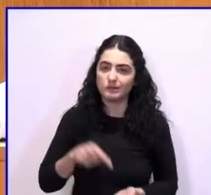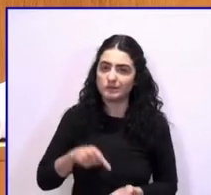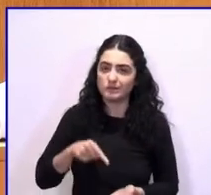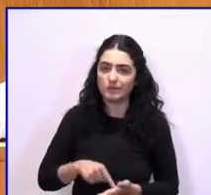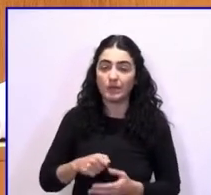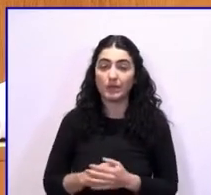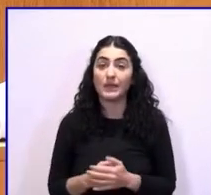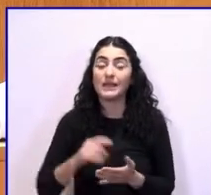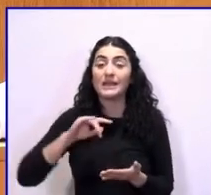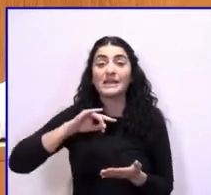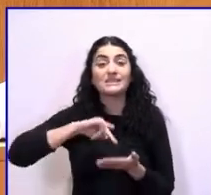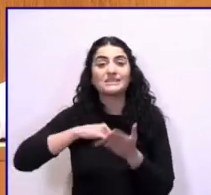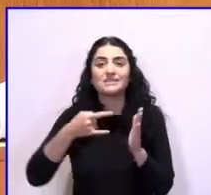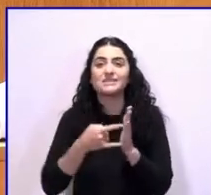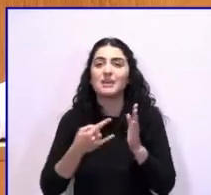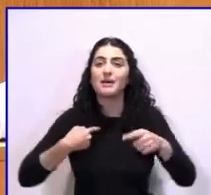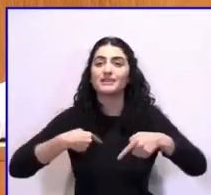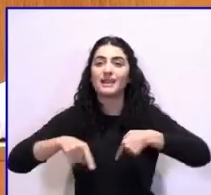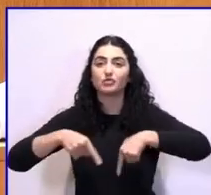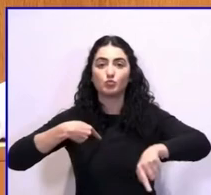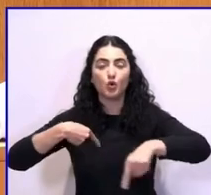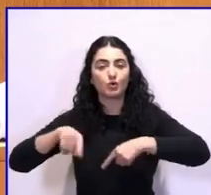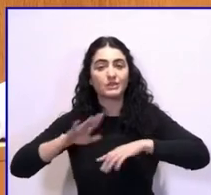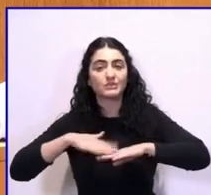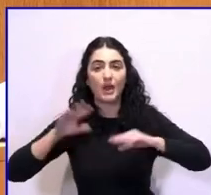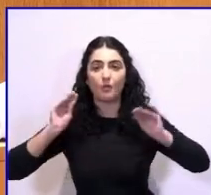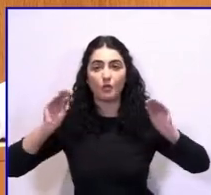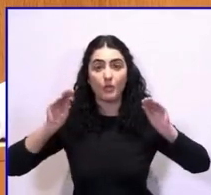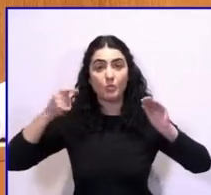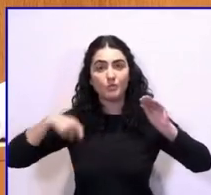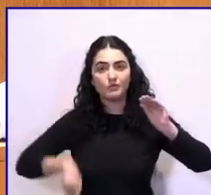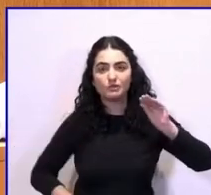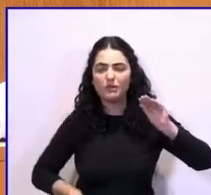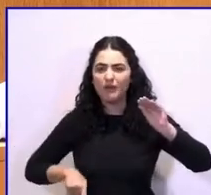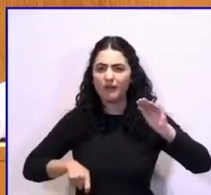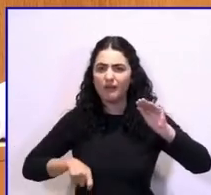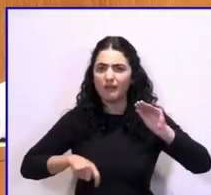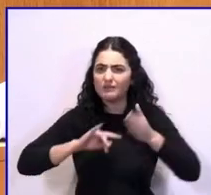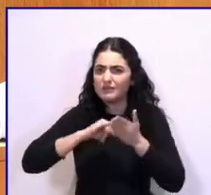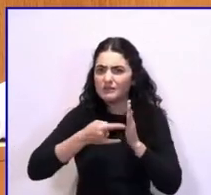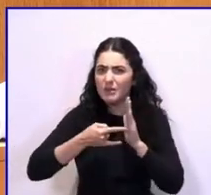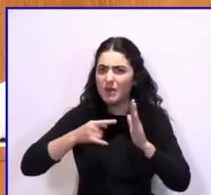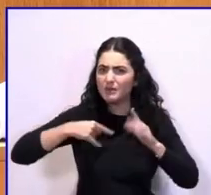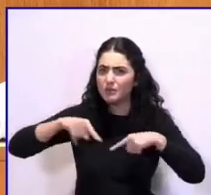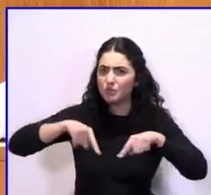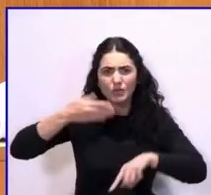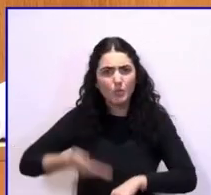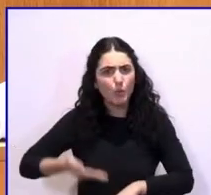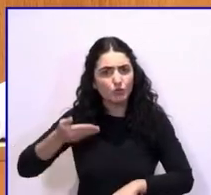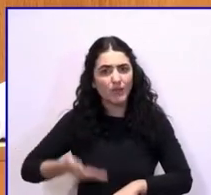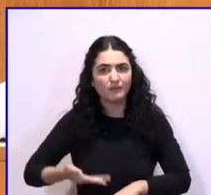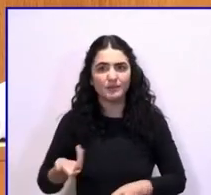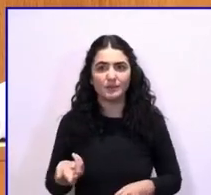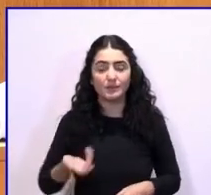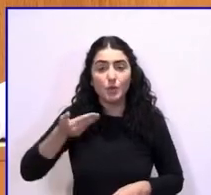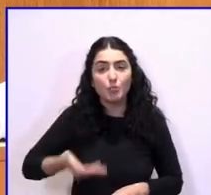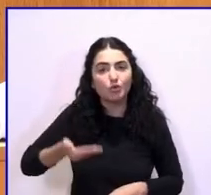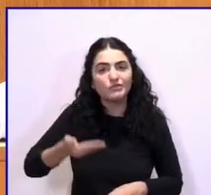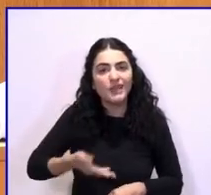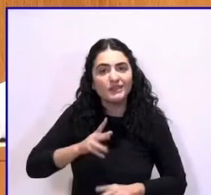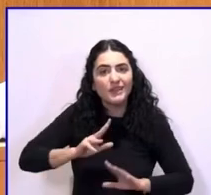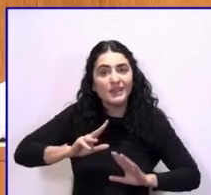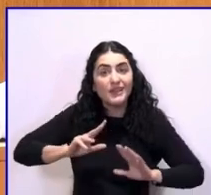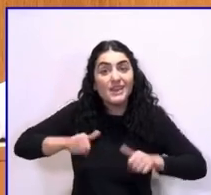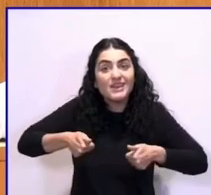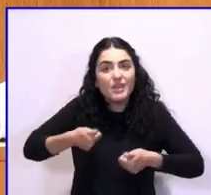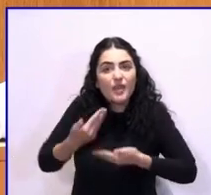sistema de transporte para la formación profesional, además, es importante que se conozca cuando se inicia el